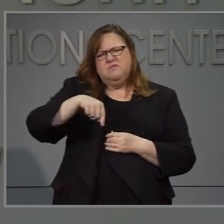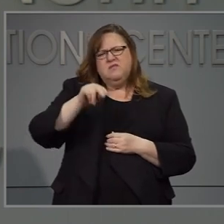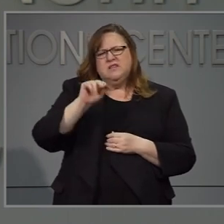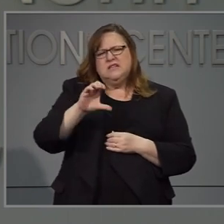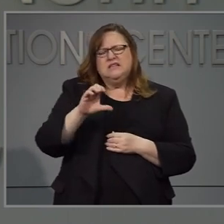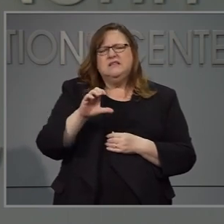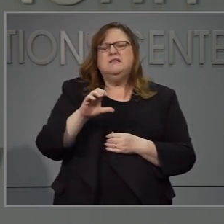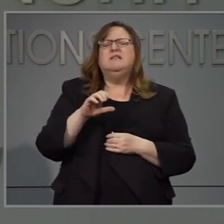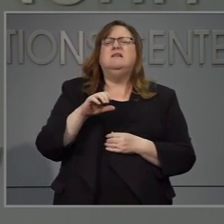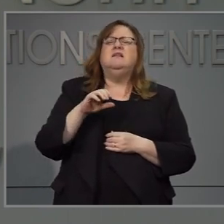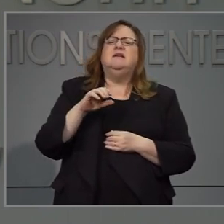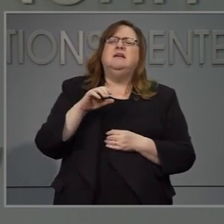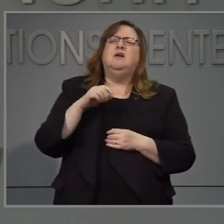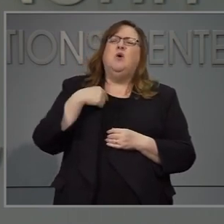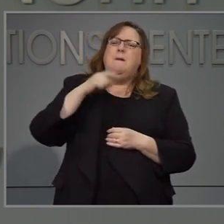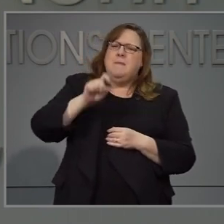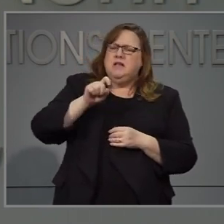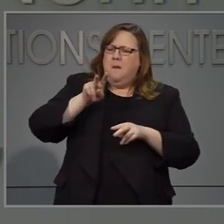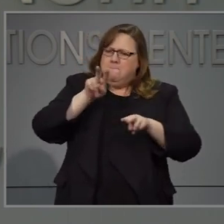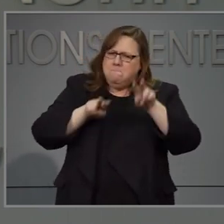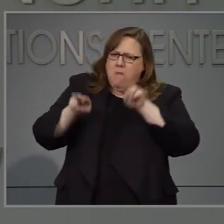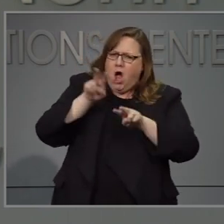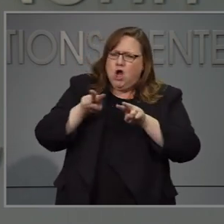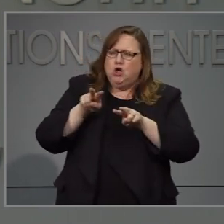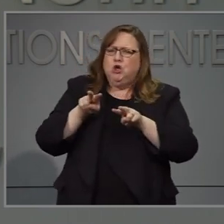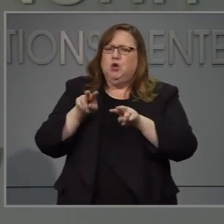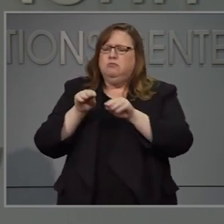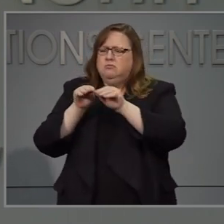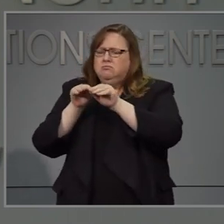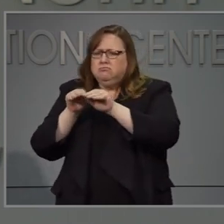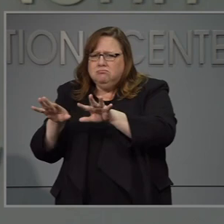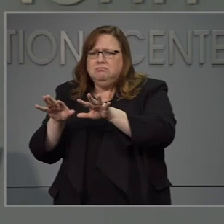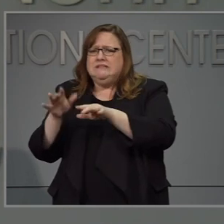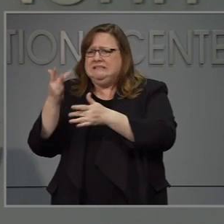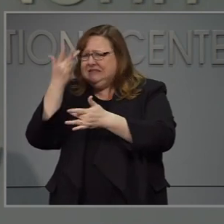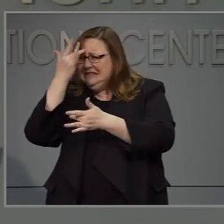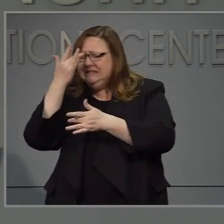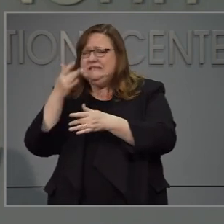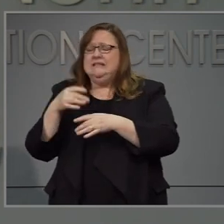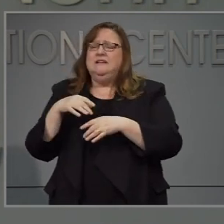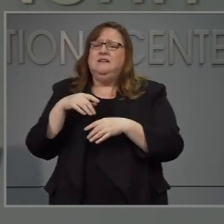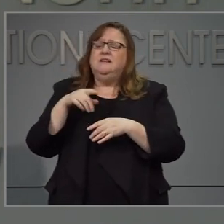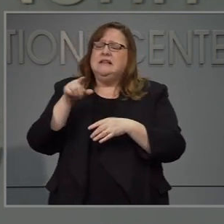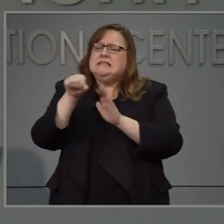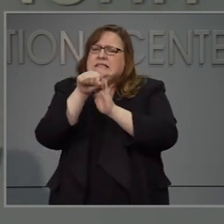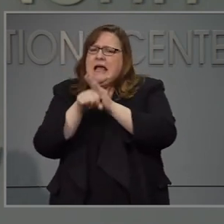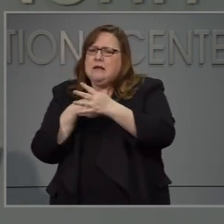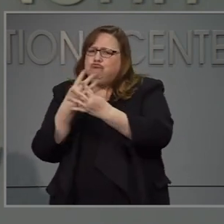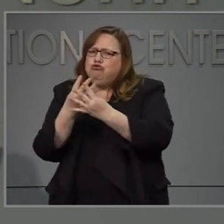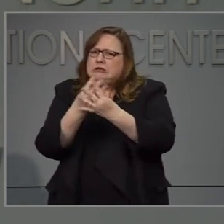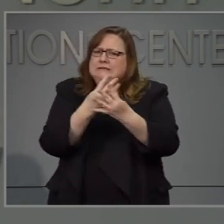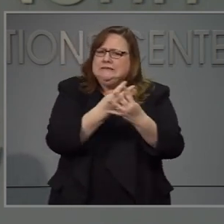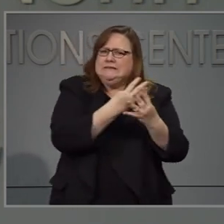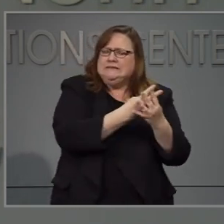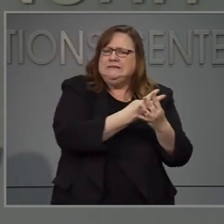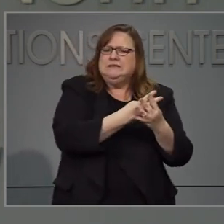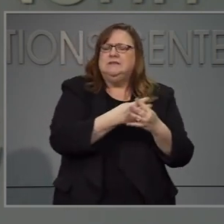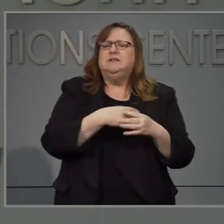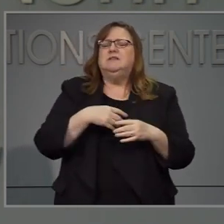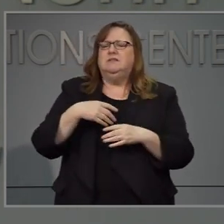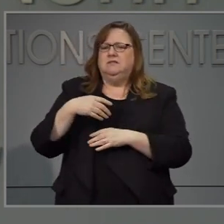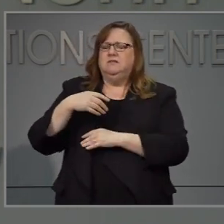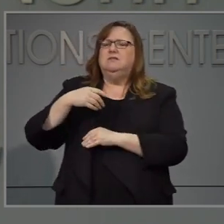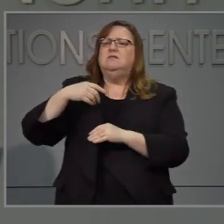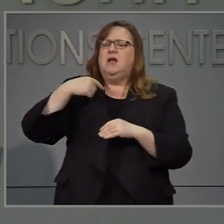que está haciendo el estado para monitorear los brotes y proteger al personal y las personas en las cárceles